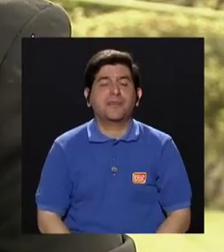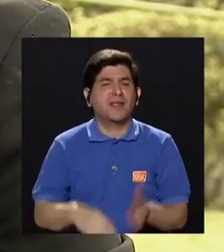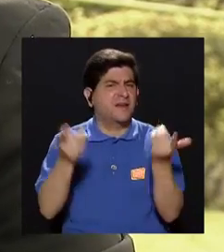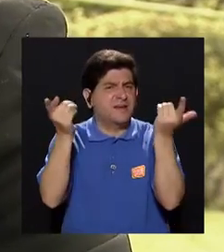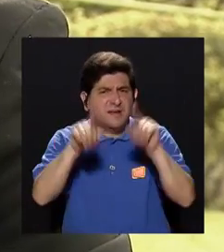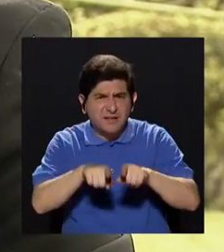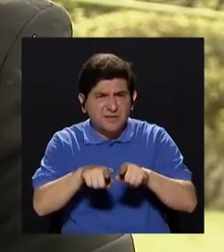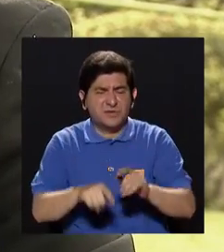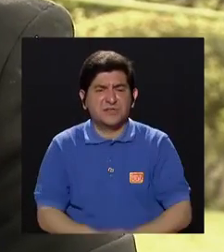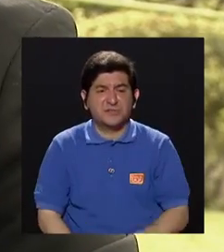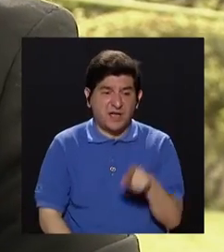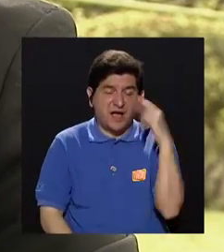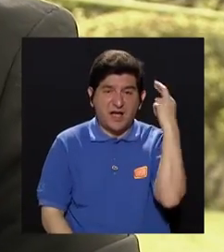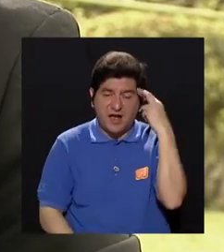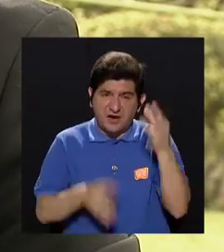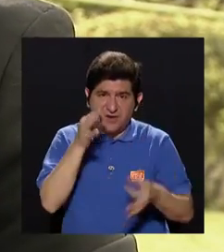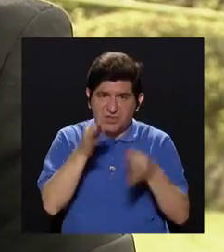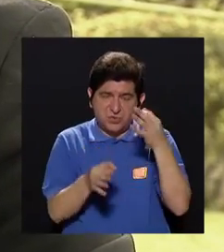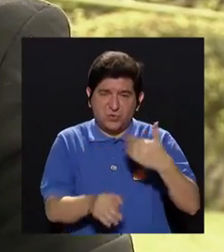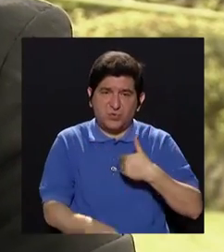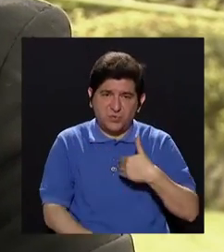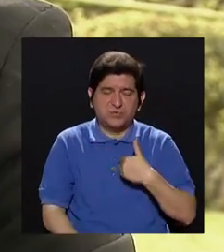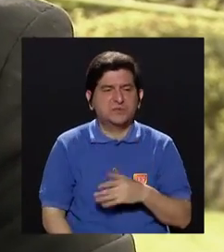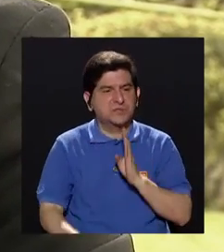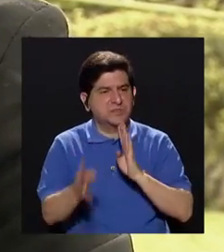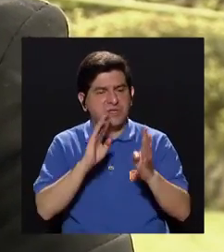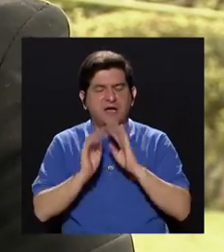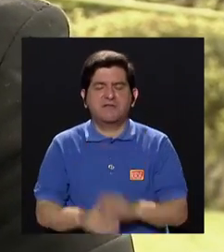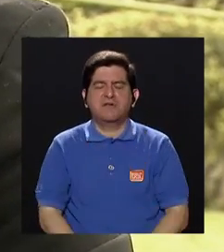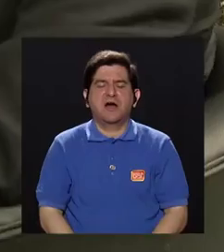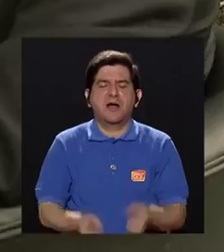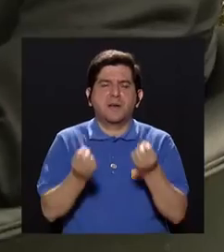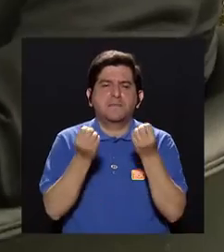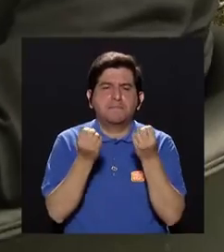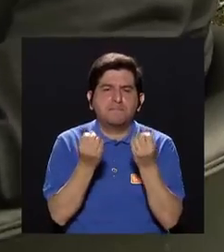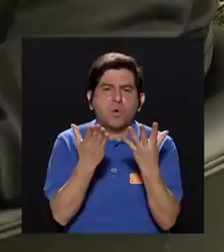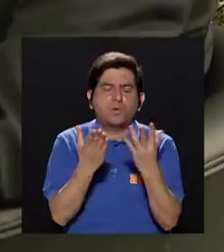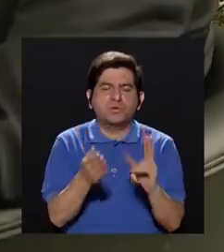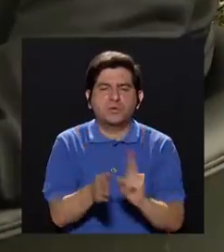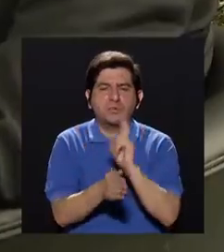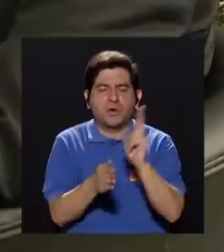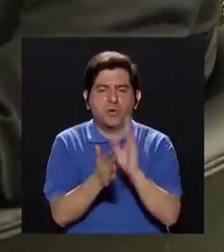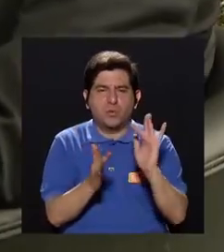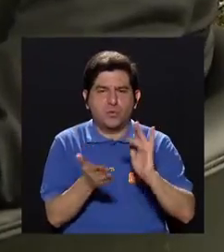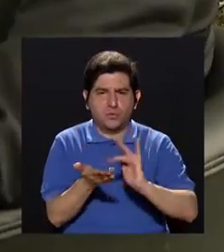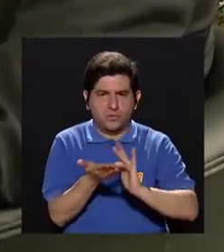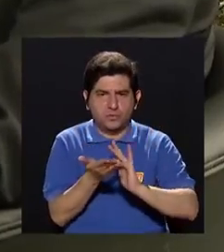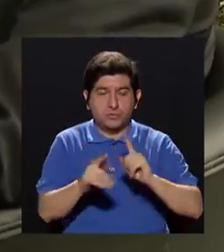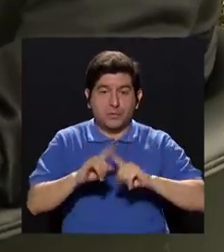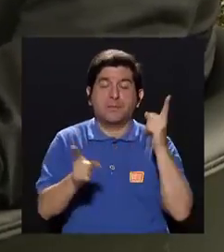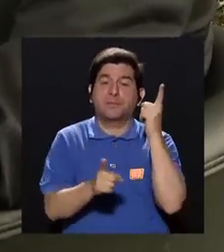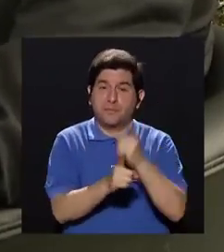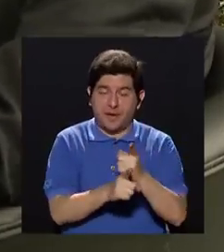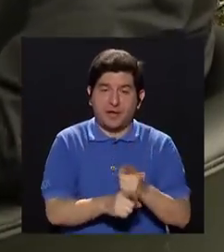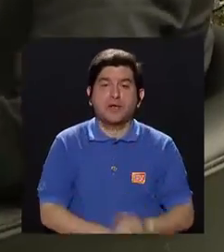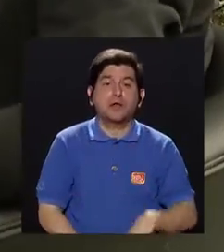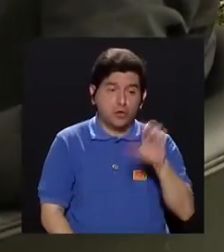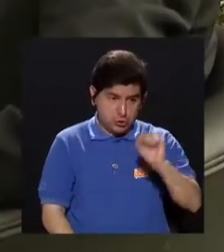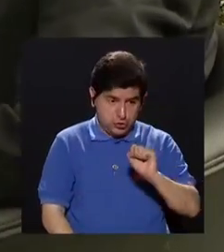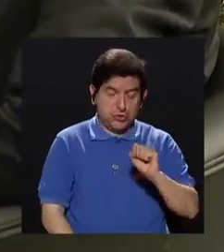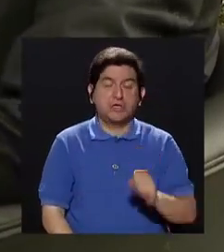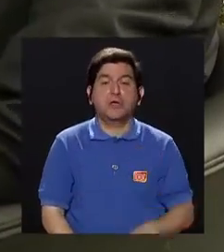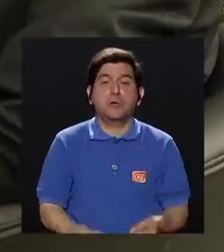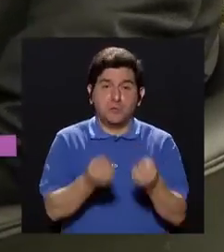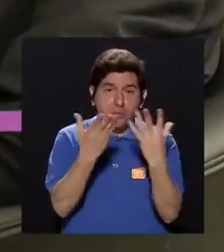es que en esos casos está justificado, entonces podemos hablar de polimedicación, pero adecuada, porque son muchos medicamentos, pero todos se